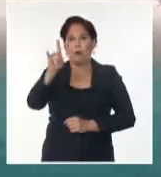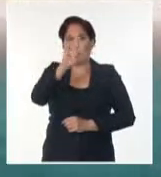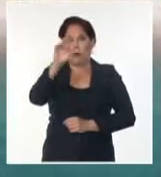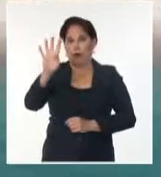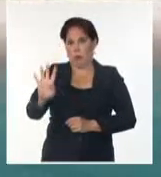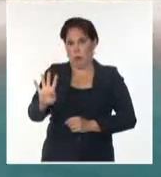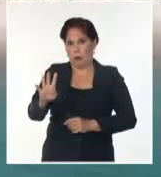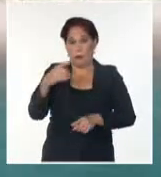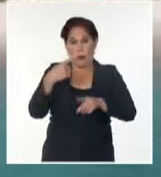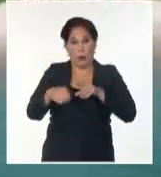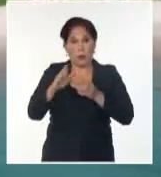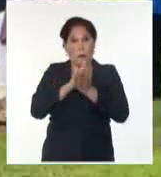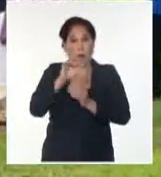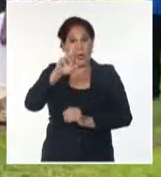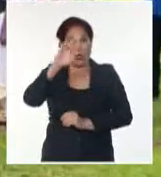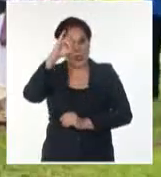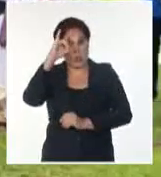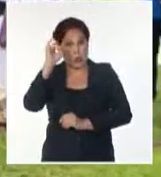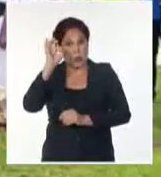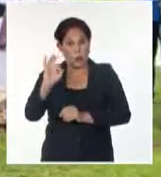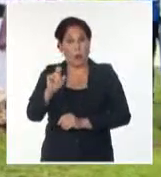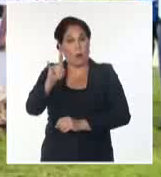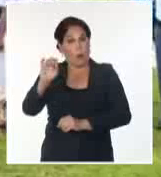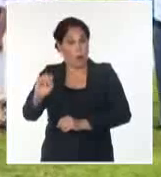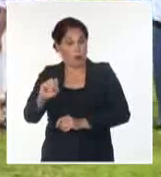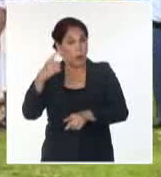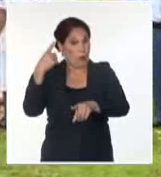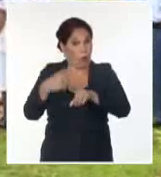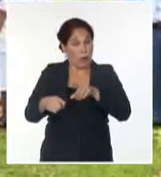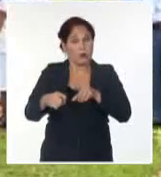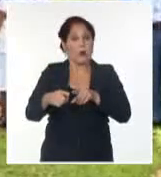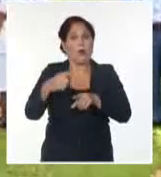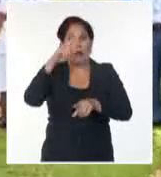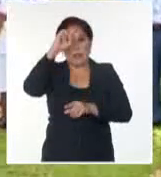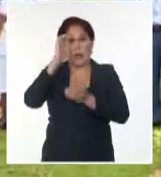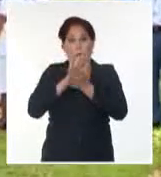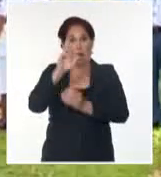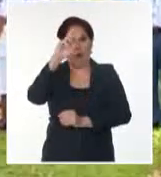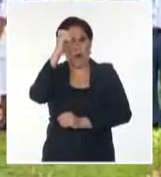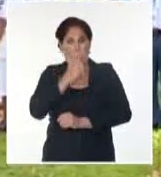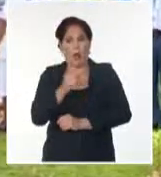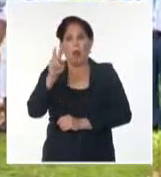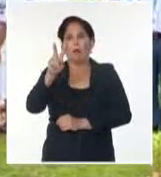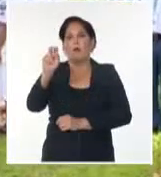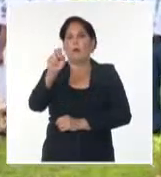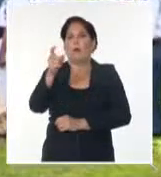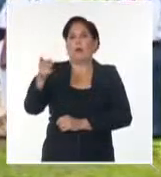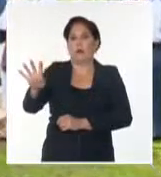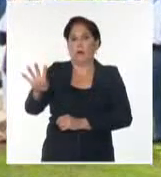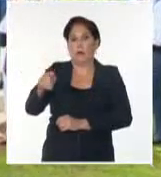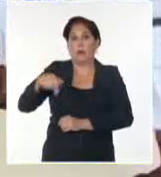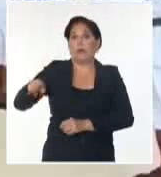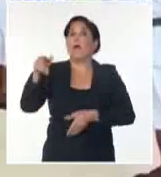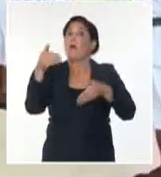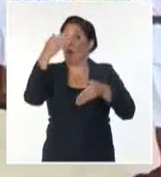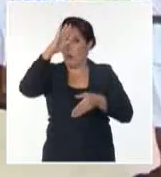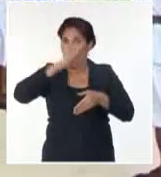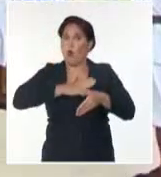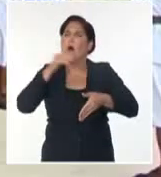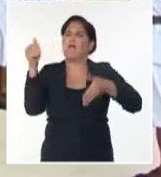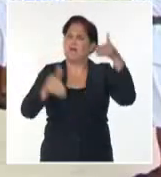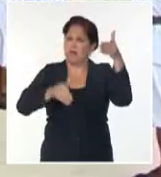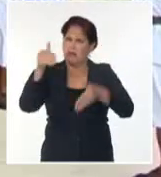Mauricio en 2005 y Samoa en 2014. Como miembro de ese grupo, Cuba ha tenido una activa participación en su quehacer. En